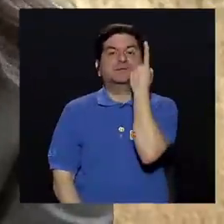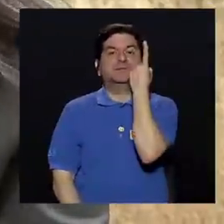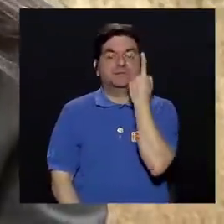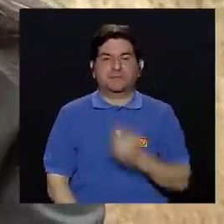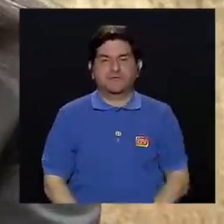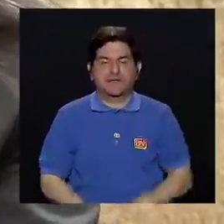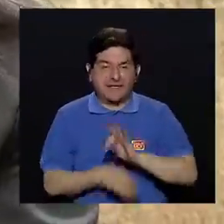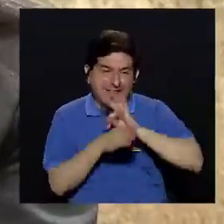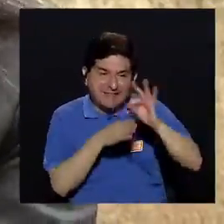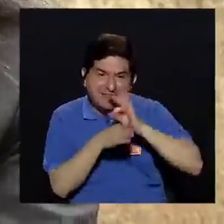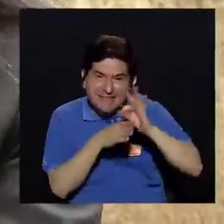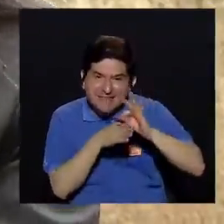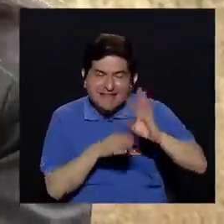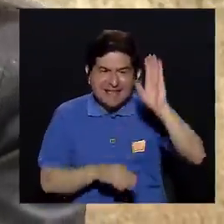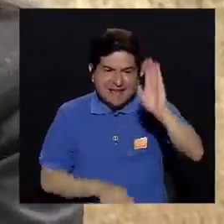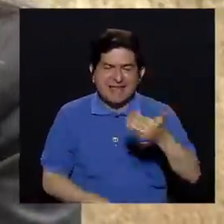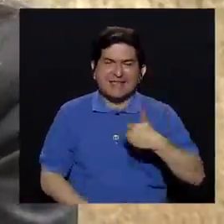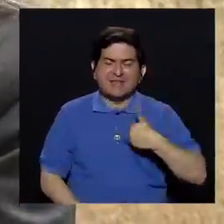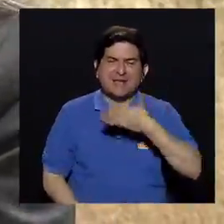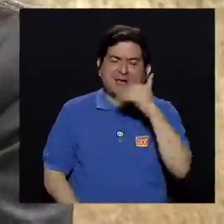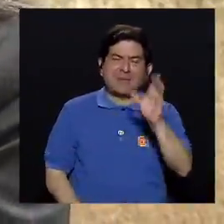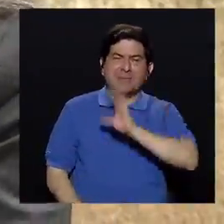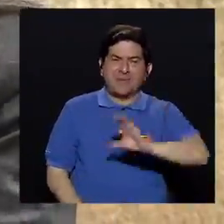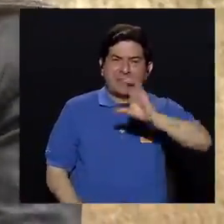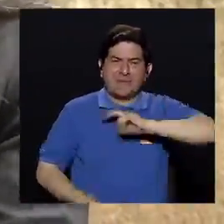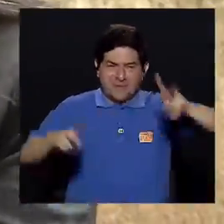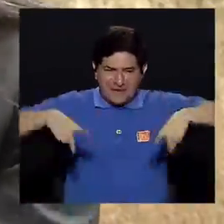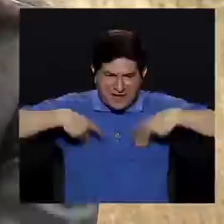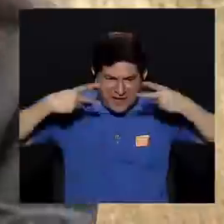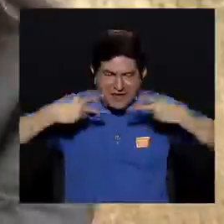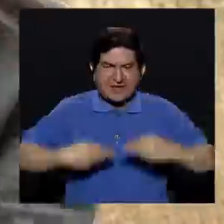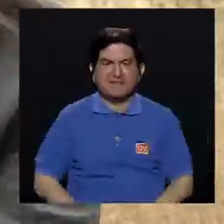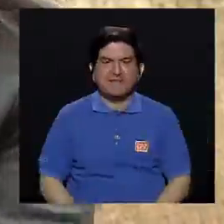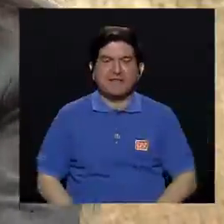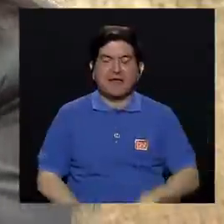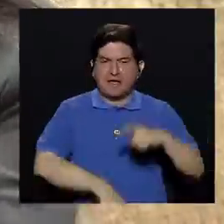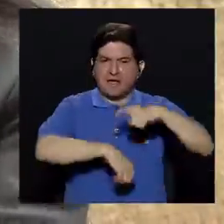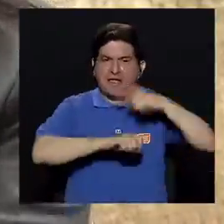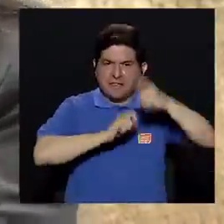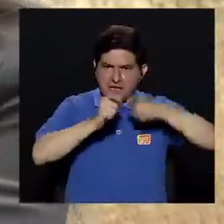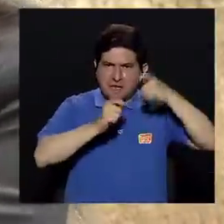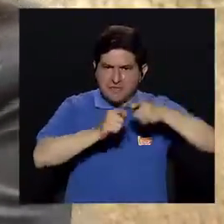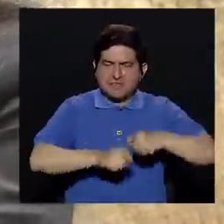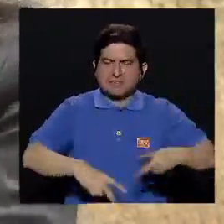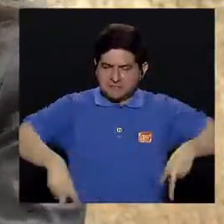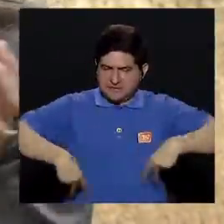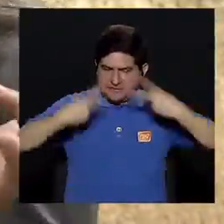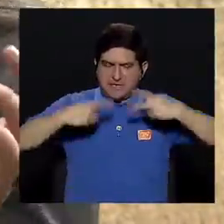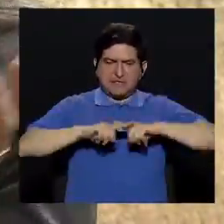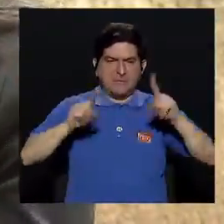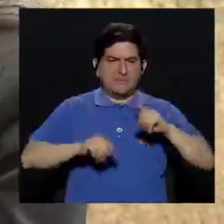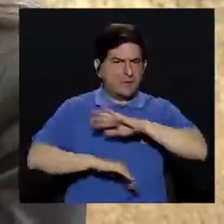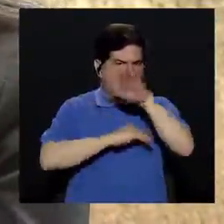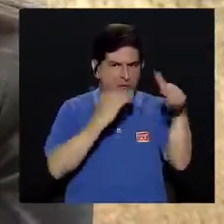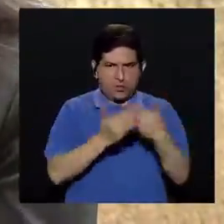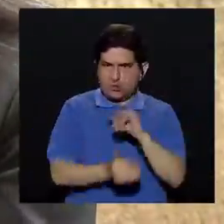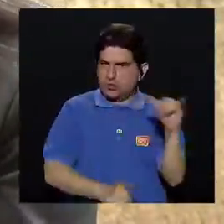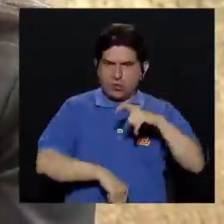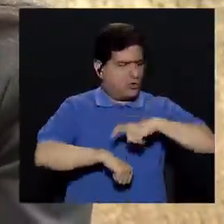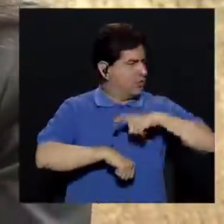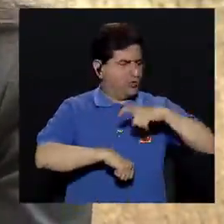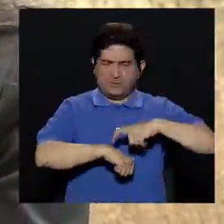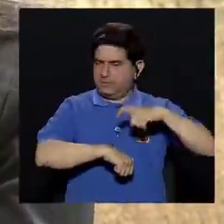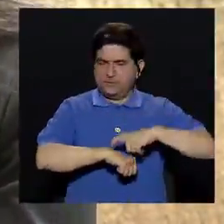que el tratamiento para que el niño tenga una mejor calidad de vida se tiene que ir dando en ciertas etapas de la vida, pero que no se puede hacer todo en el mismo